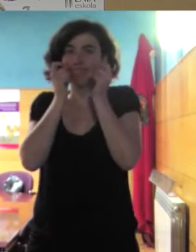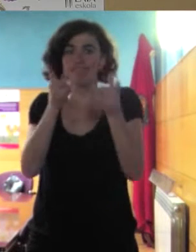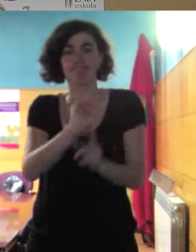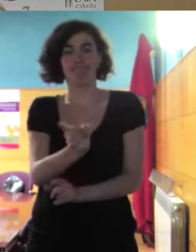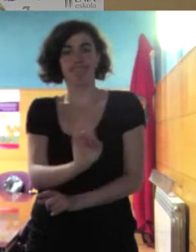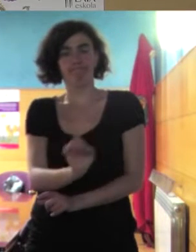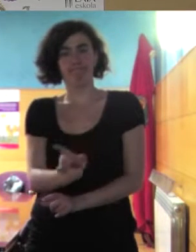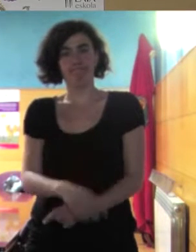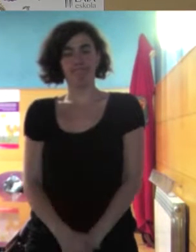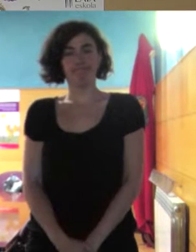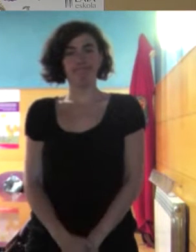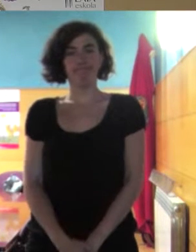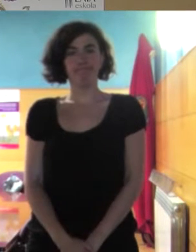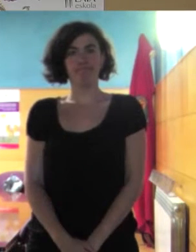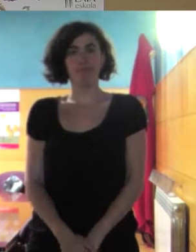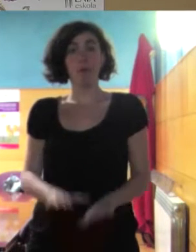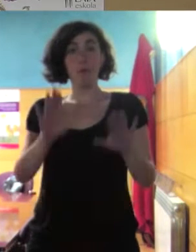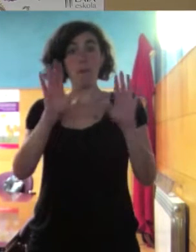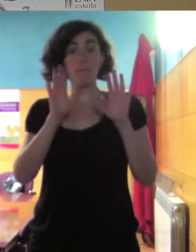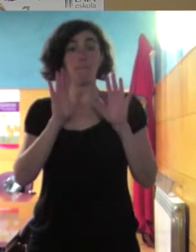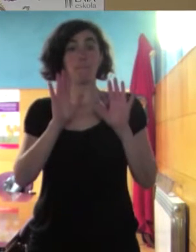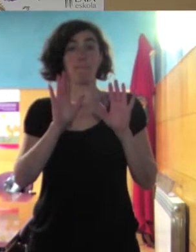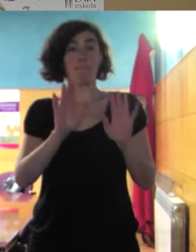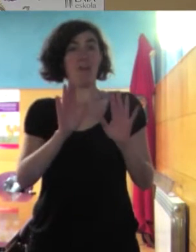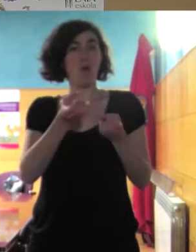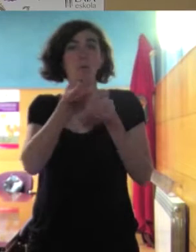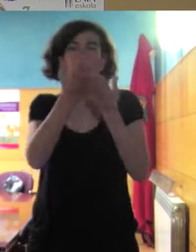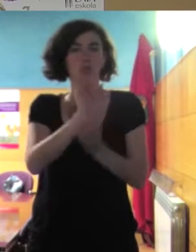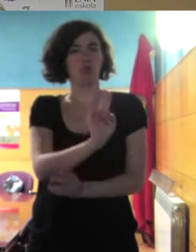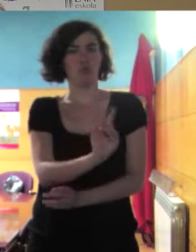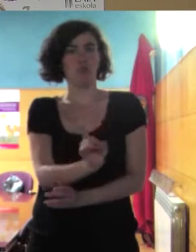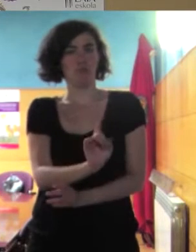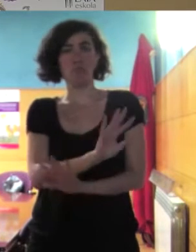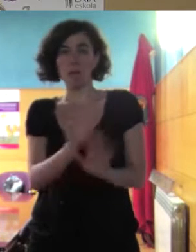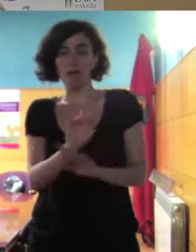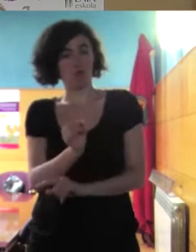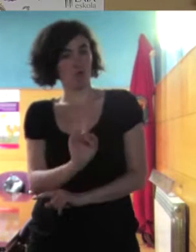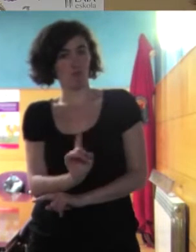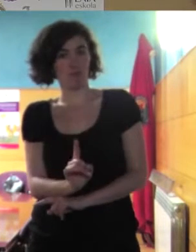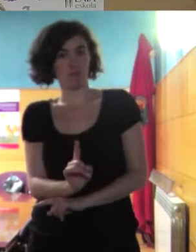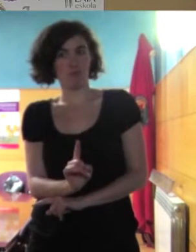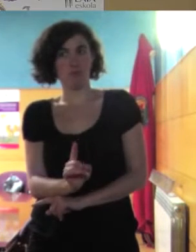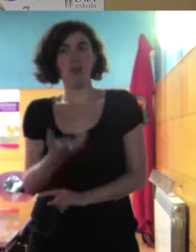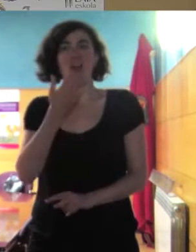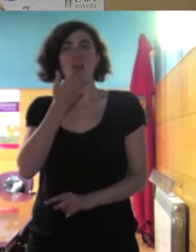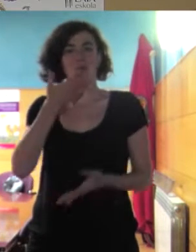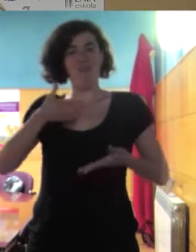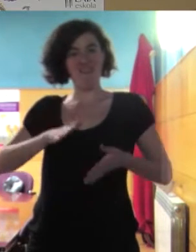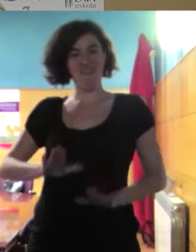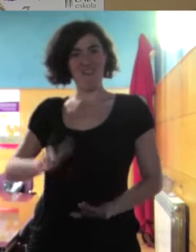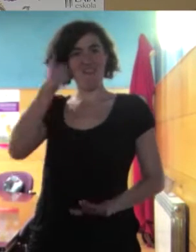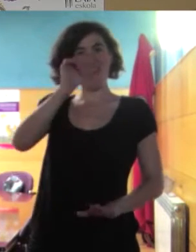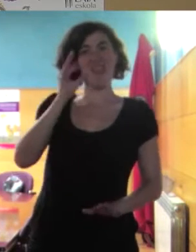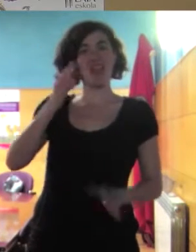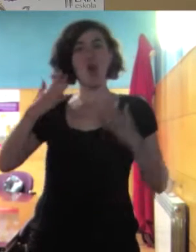no somos conscientes pero es que además no son sólo los mensajes si yo os preguntara si realmente vestimos a nuestras hijas y a